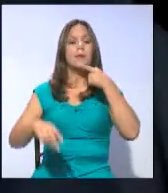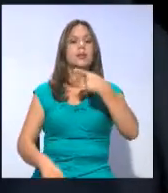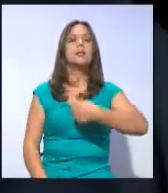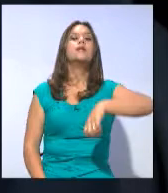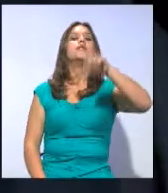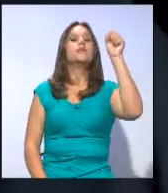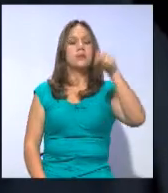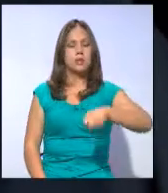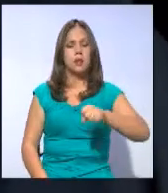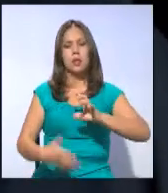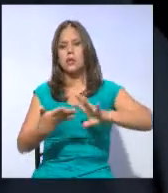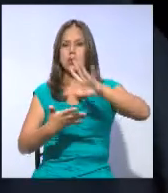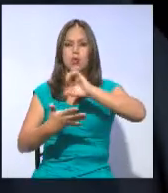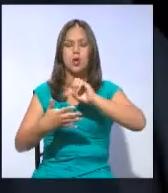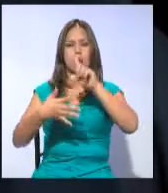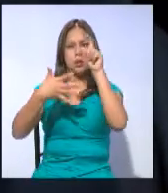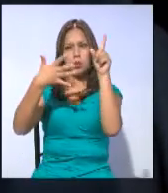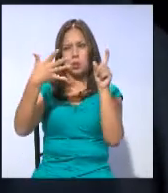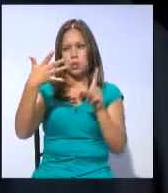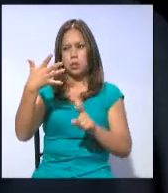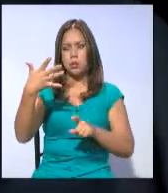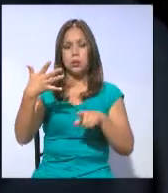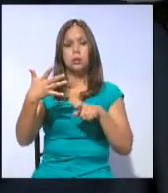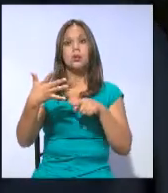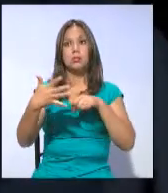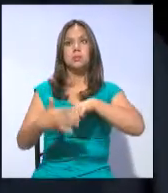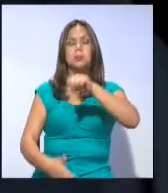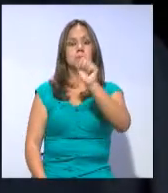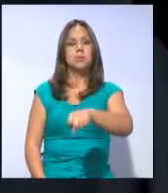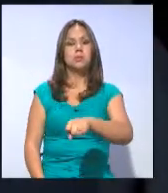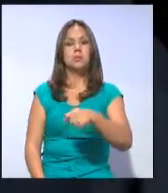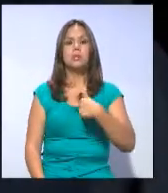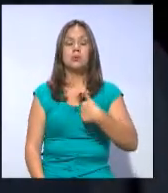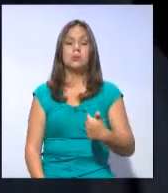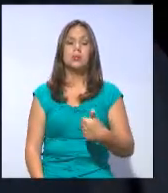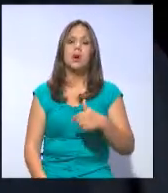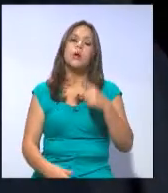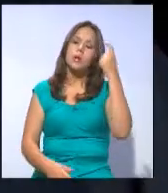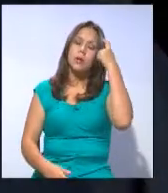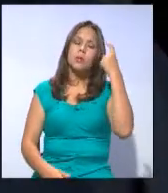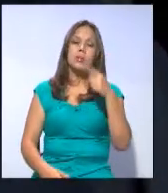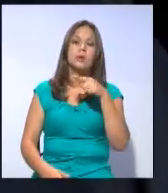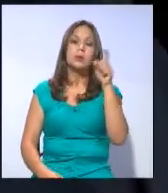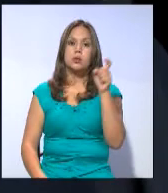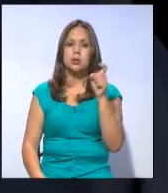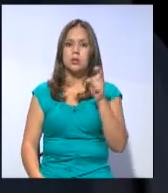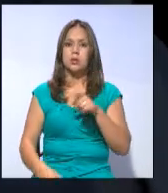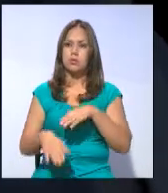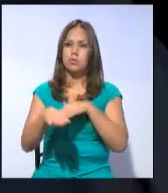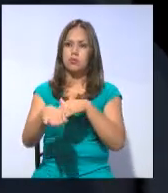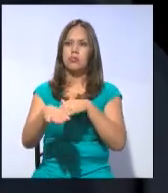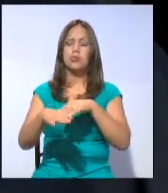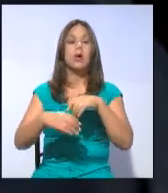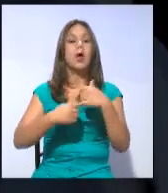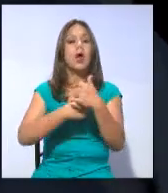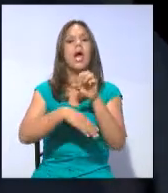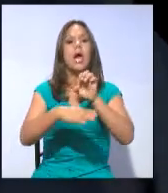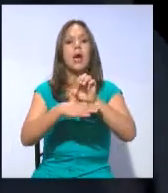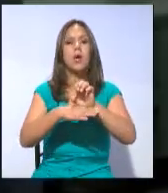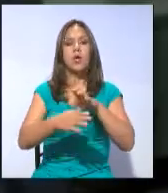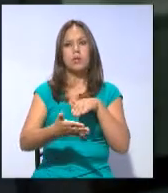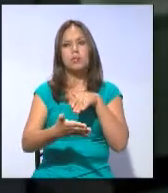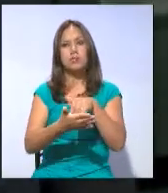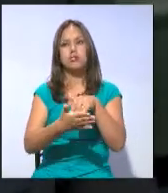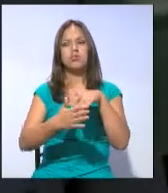todas las preguntas que han sido parte de esta consulta popular y creo que de esa manera lo que nosotros necesitamos es impulsar un país estable, un país